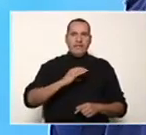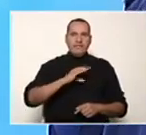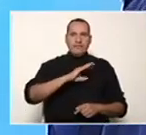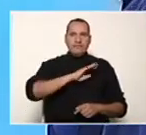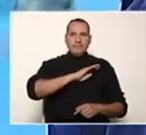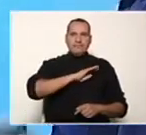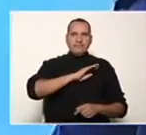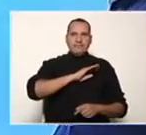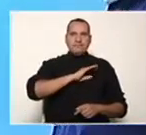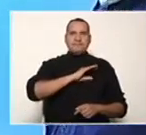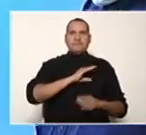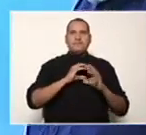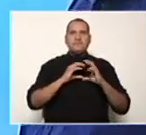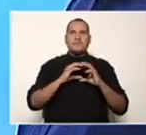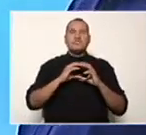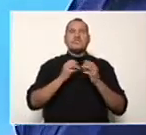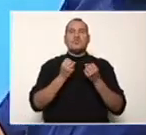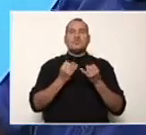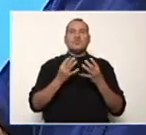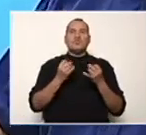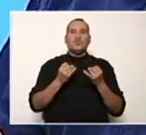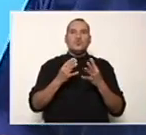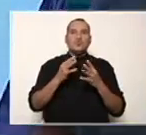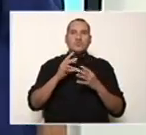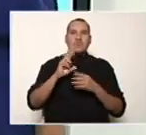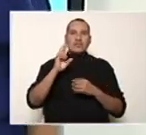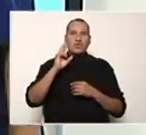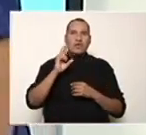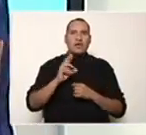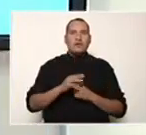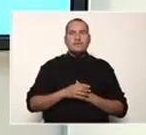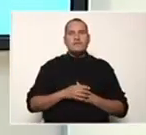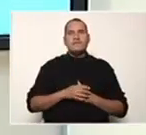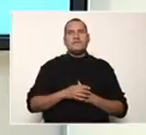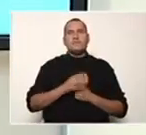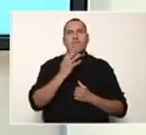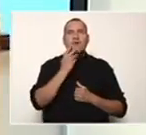racionales. Vamos a poner un ejemplo.